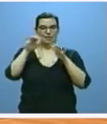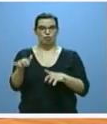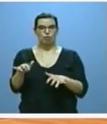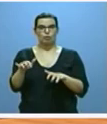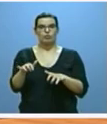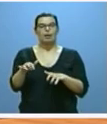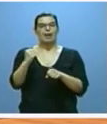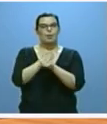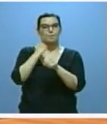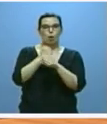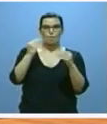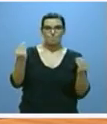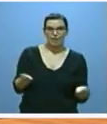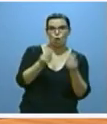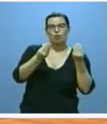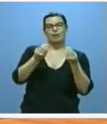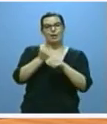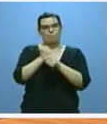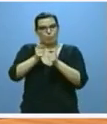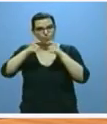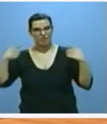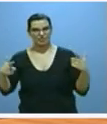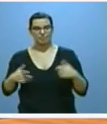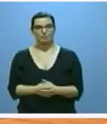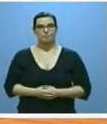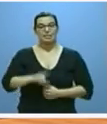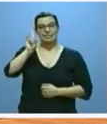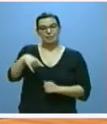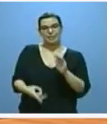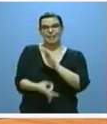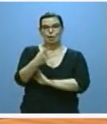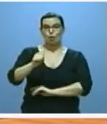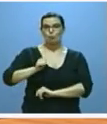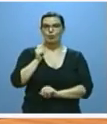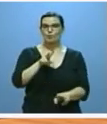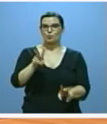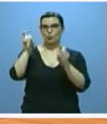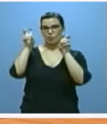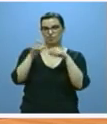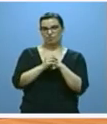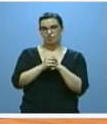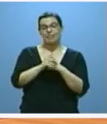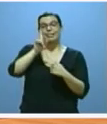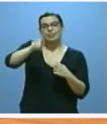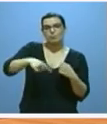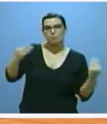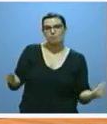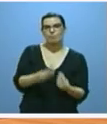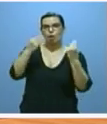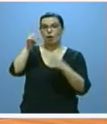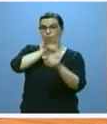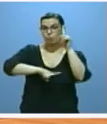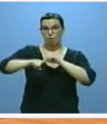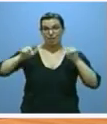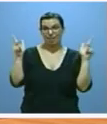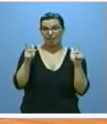y de mejor empleo la generación con ello de nuevas oportunidades incluso la mejora de nuestros graves problemas